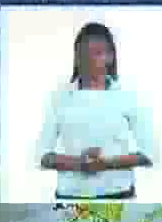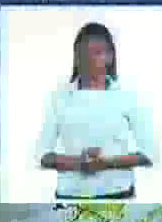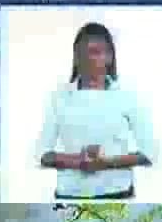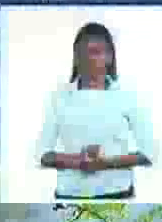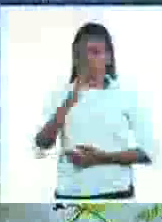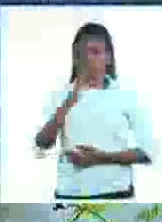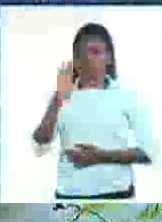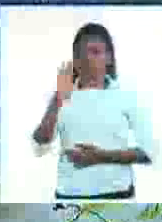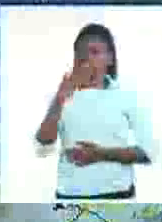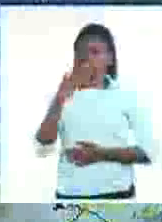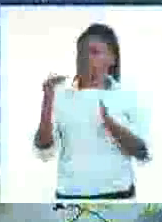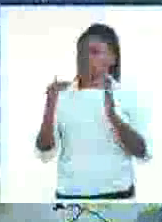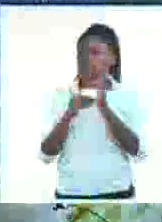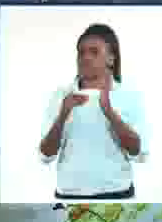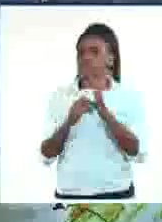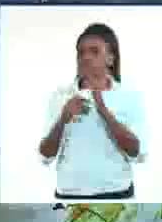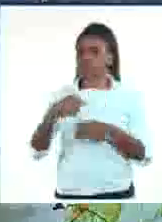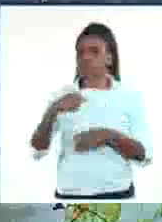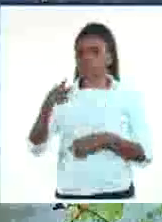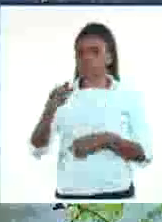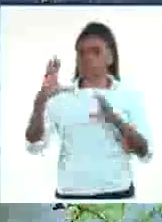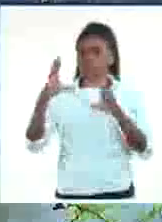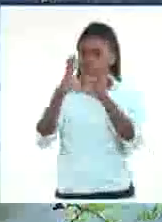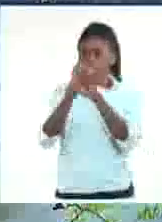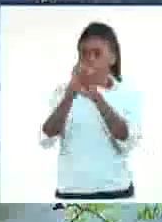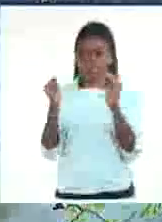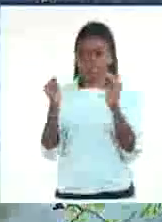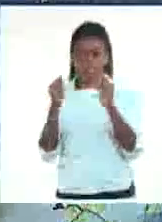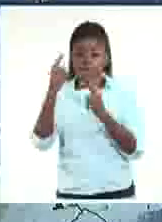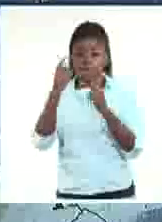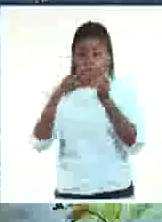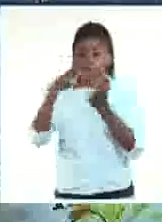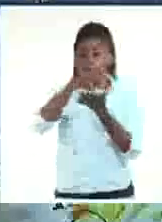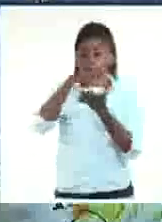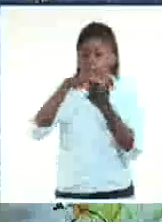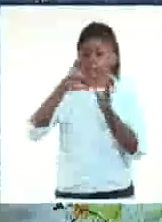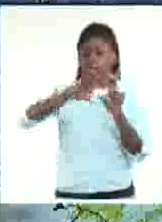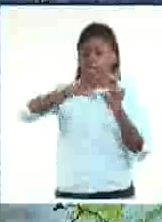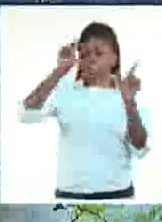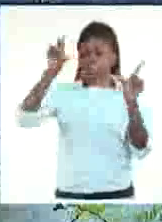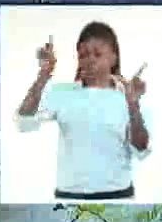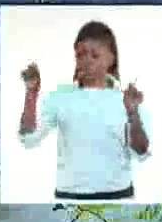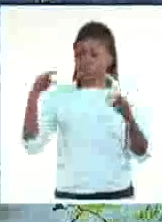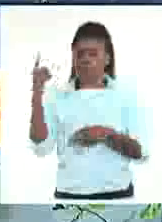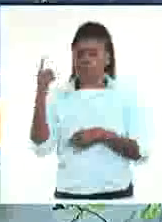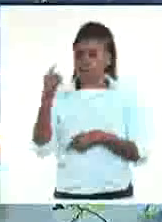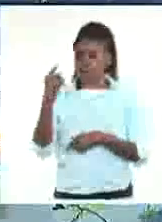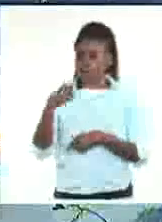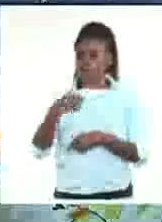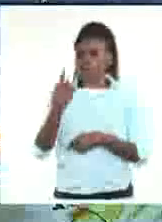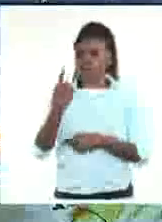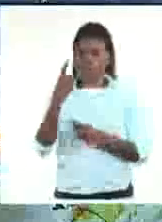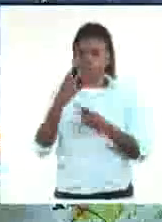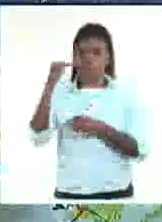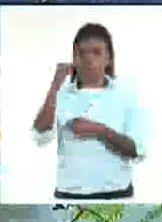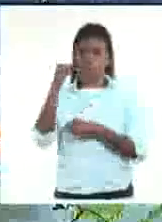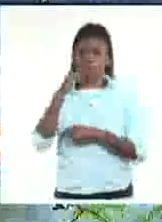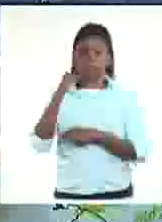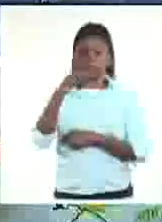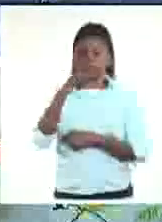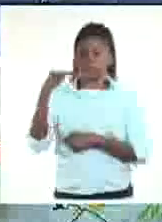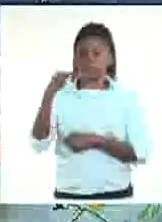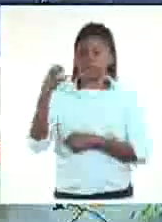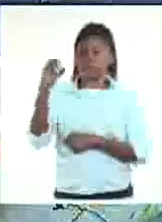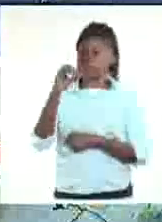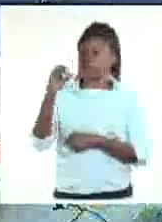Hola, ¿qué tal? Muy buenas tardes. sido una madrugada fría en localidades del interior de casi todo el territorio nacional. Los valores más bajos están en el